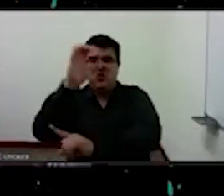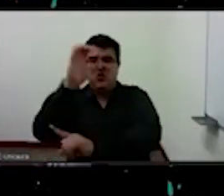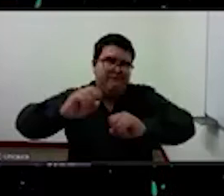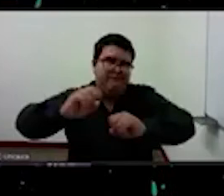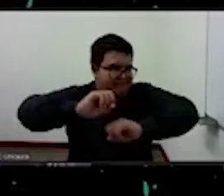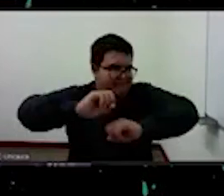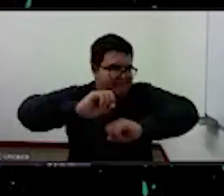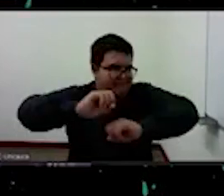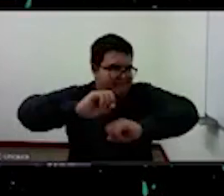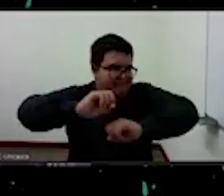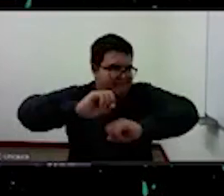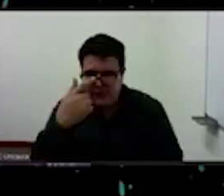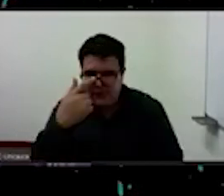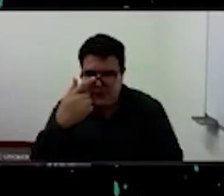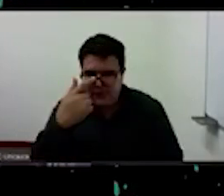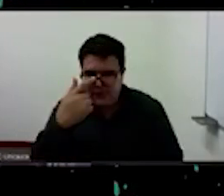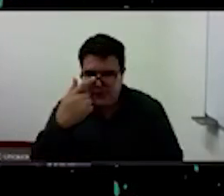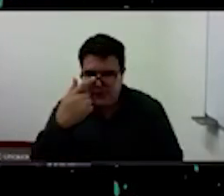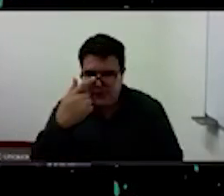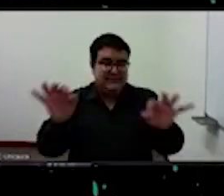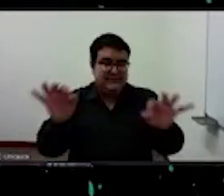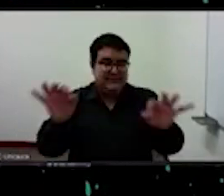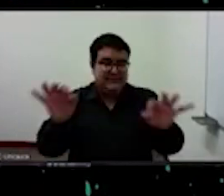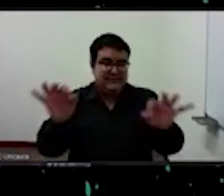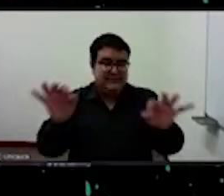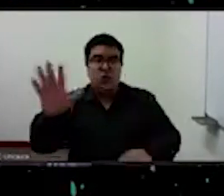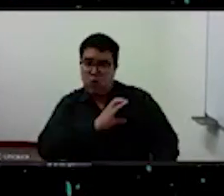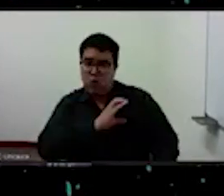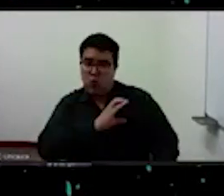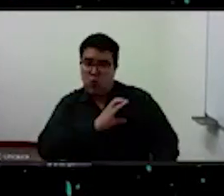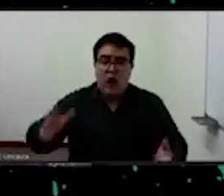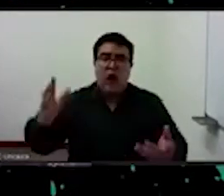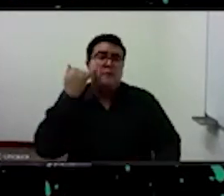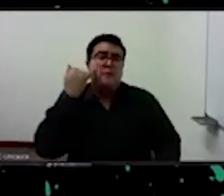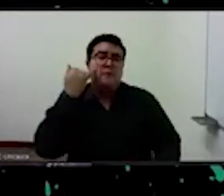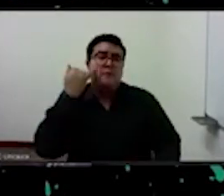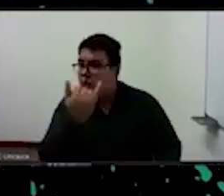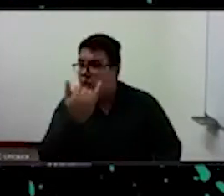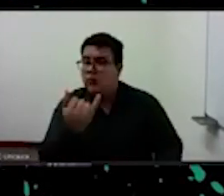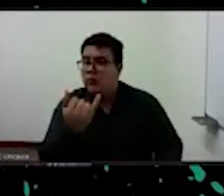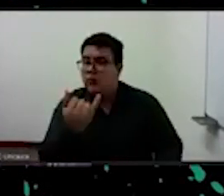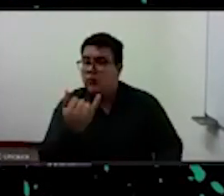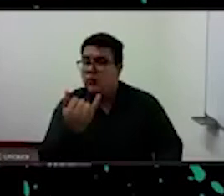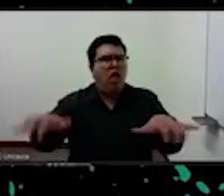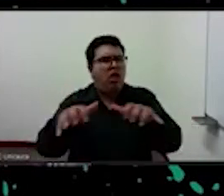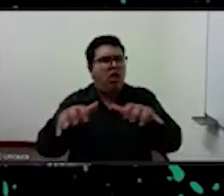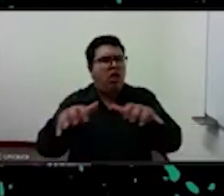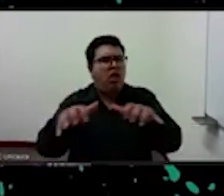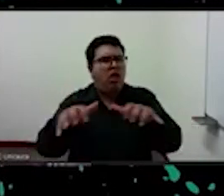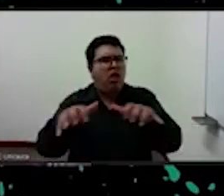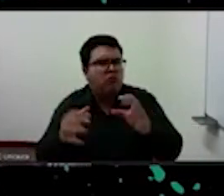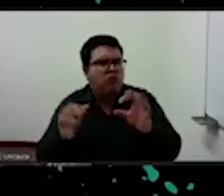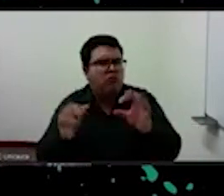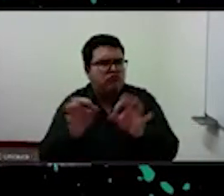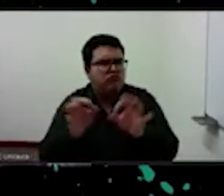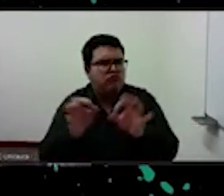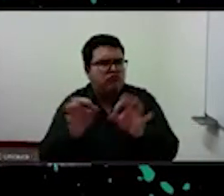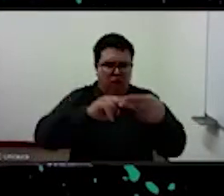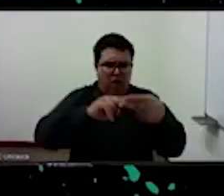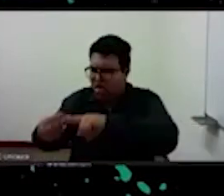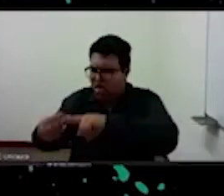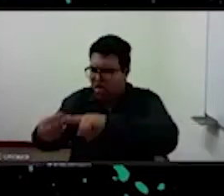la herencia judeo cristiana es decir una relación privilegiada